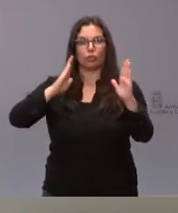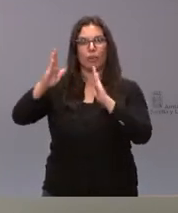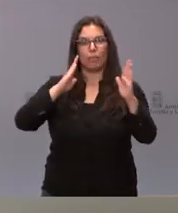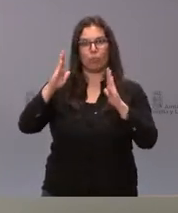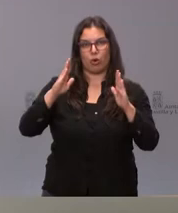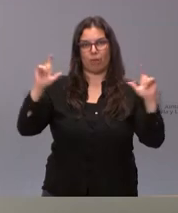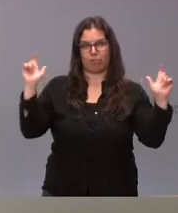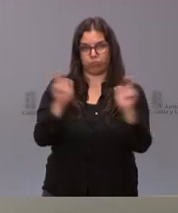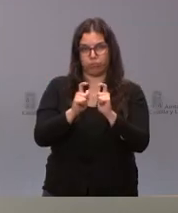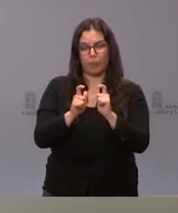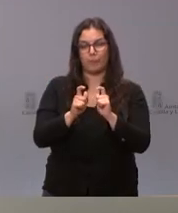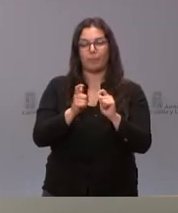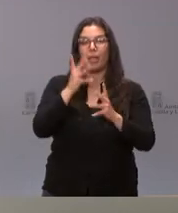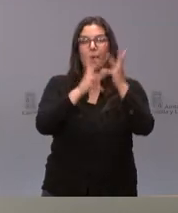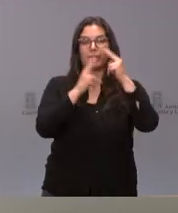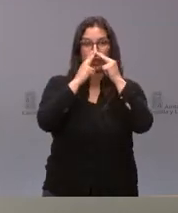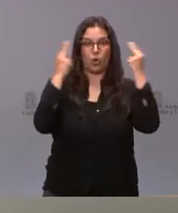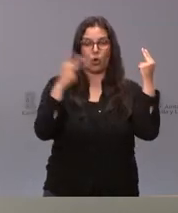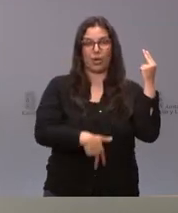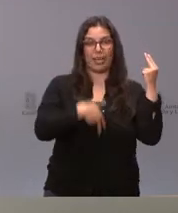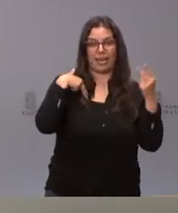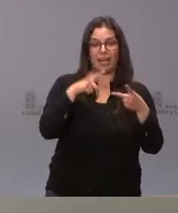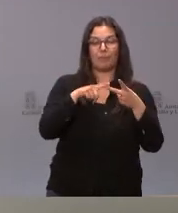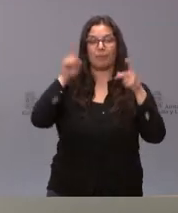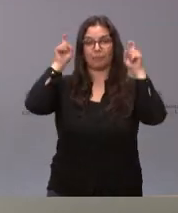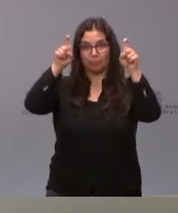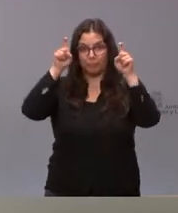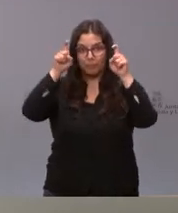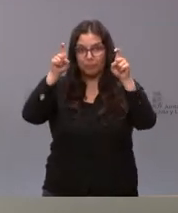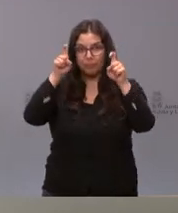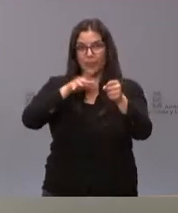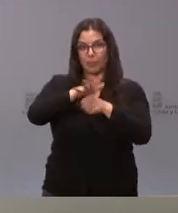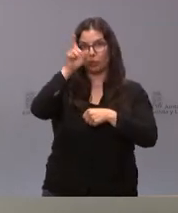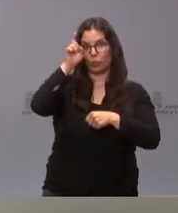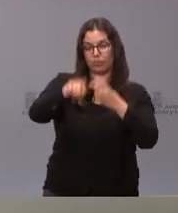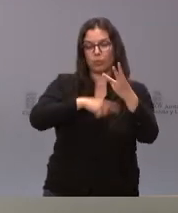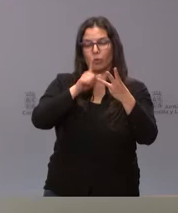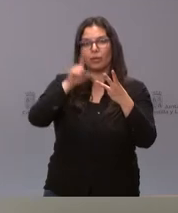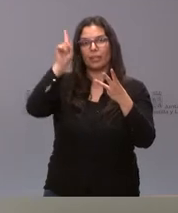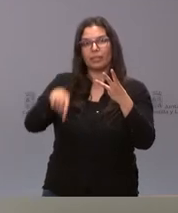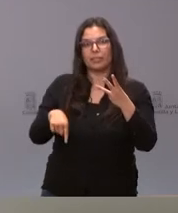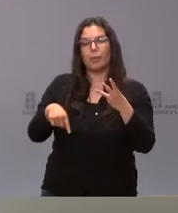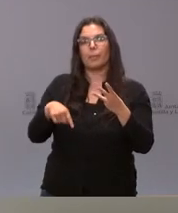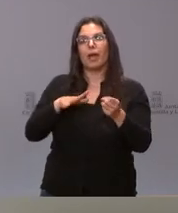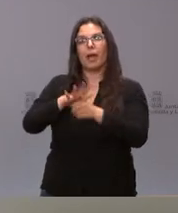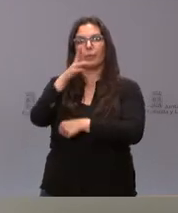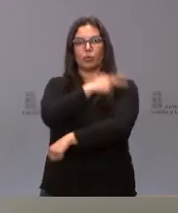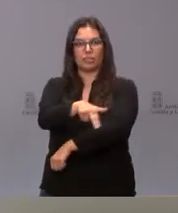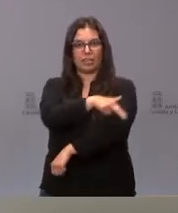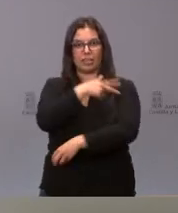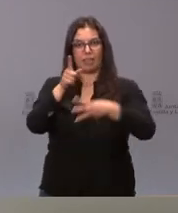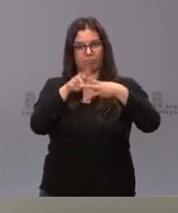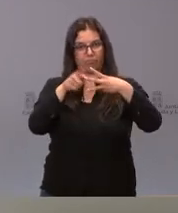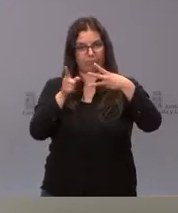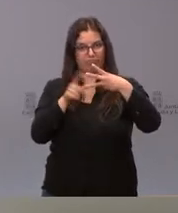afectan a la Administración General, que afectan a los docentes en el ámbito educativo y que afectan a los sanitarios en el ámbito de la